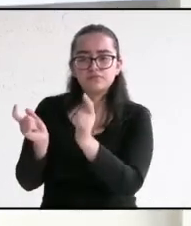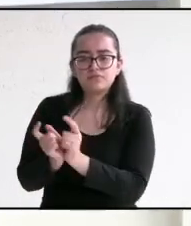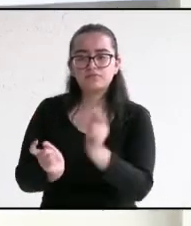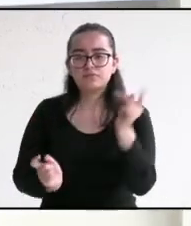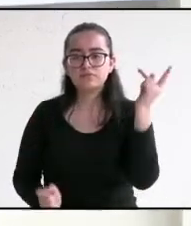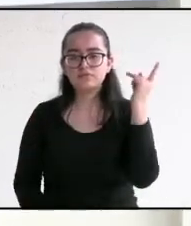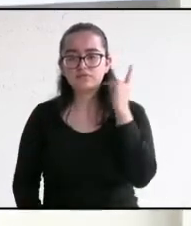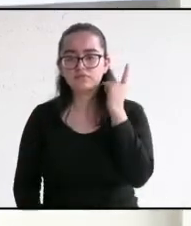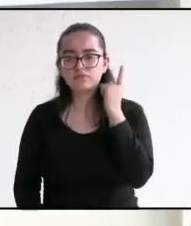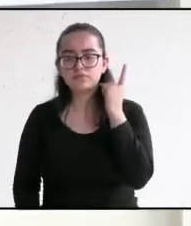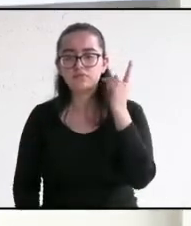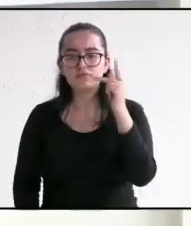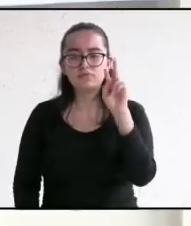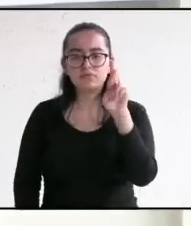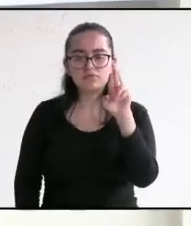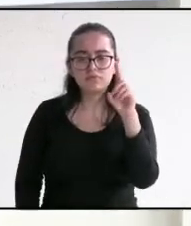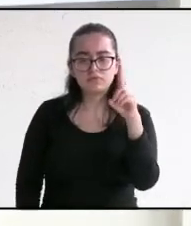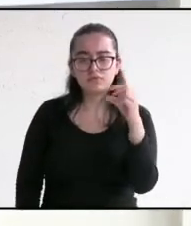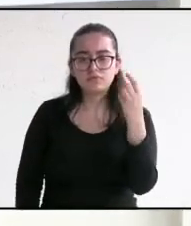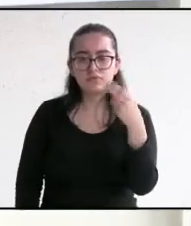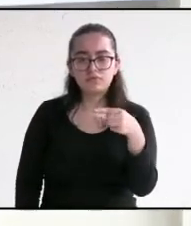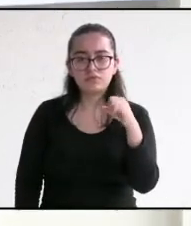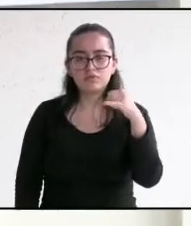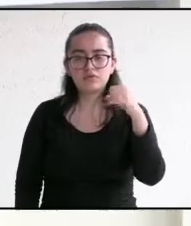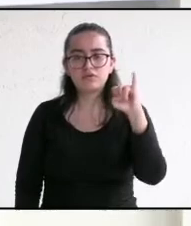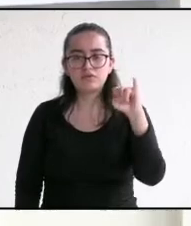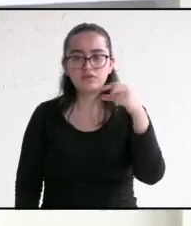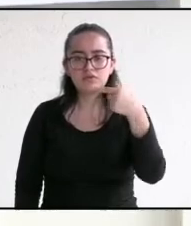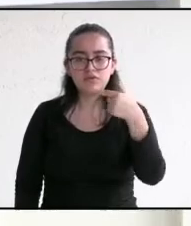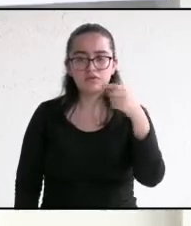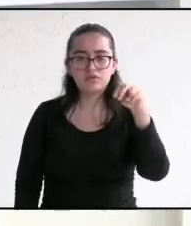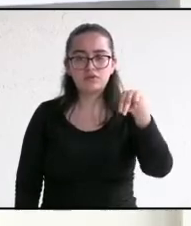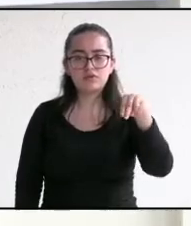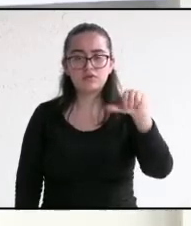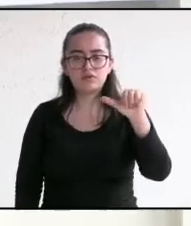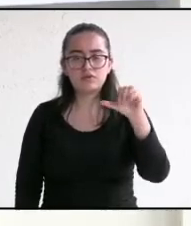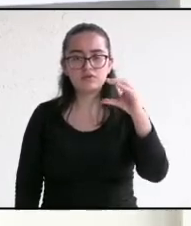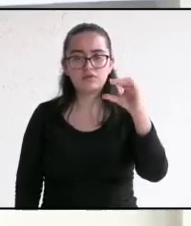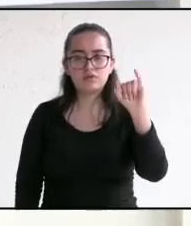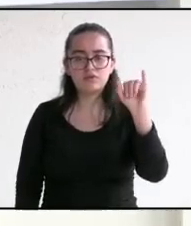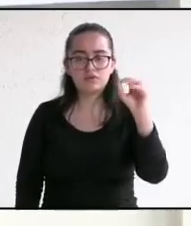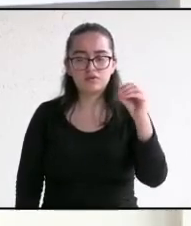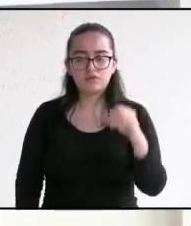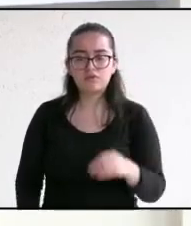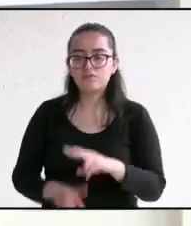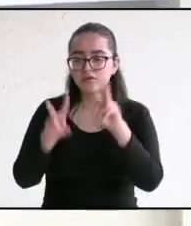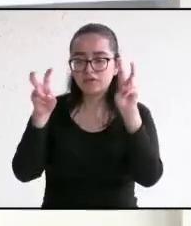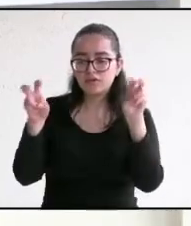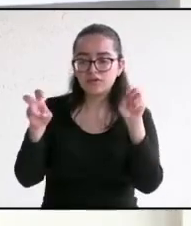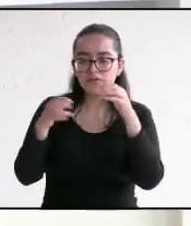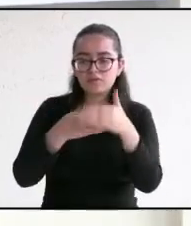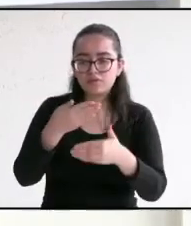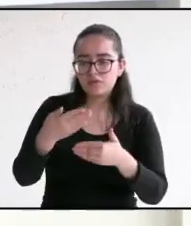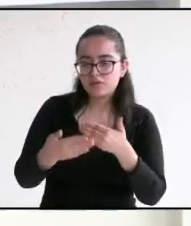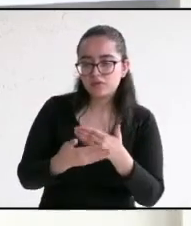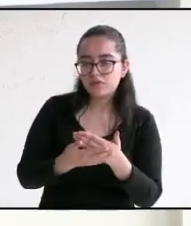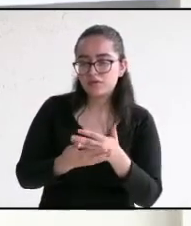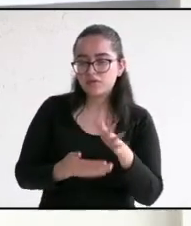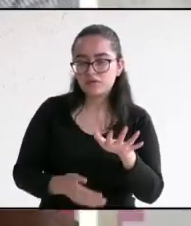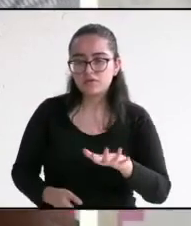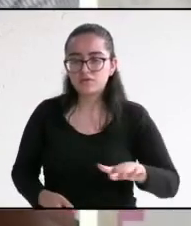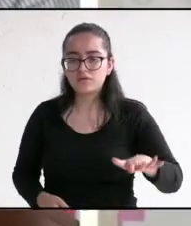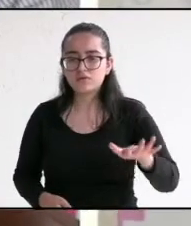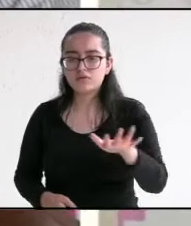candidato del PRD, Ignacio del Moral Acosta, en el tema de desarrollo social y sustentable. Adelante, candidato.